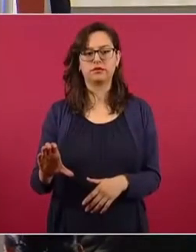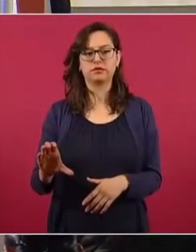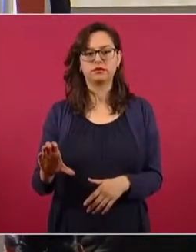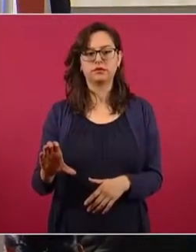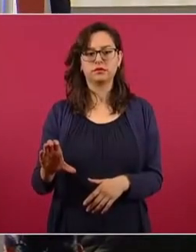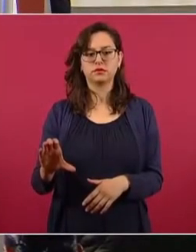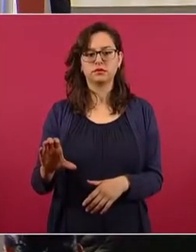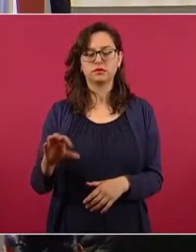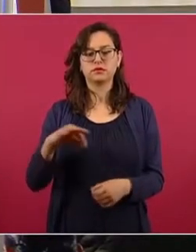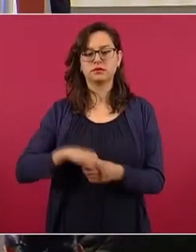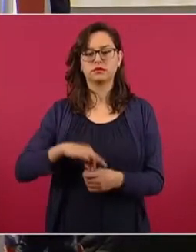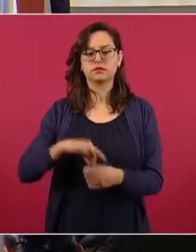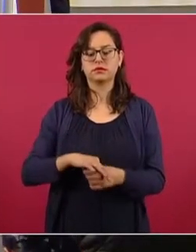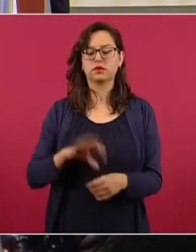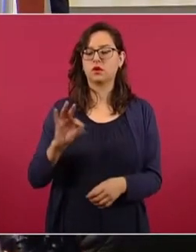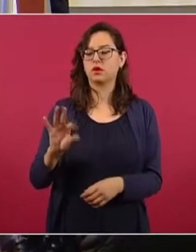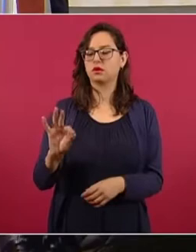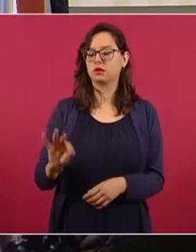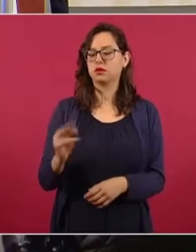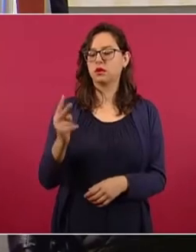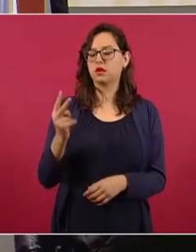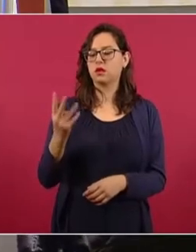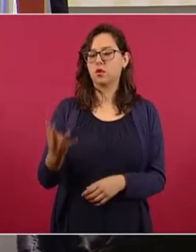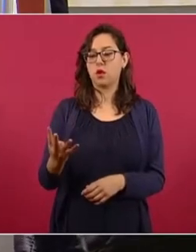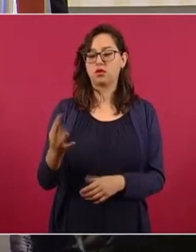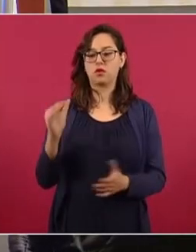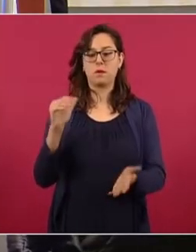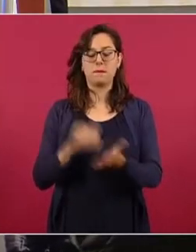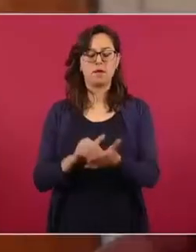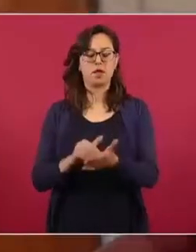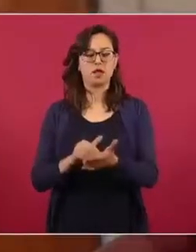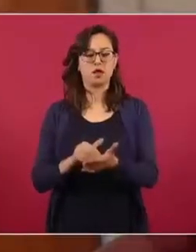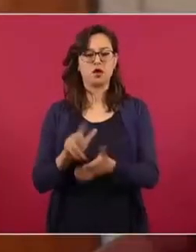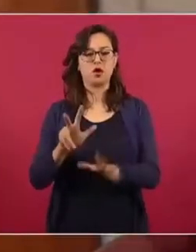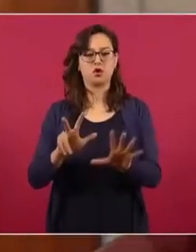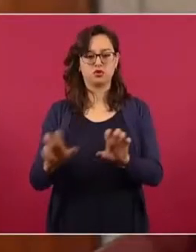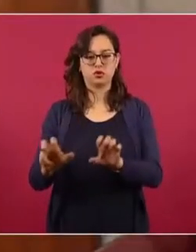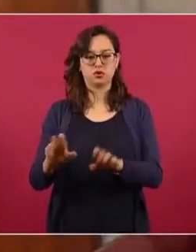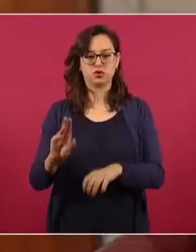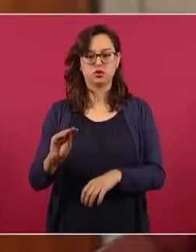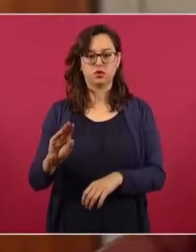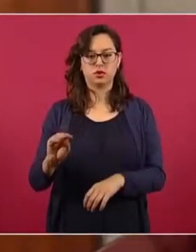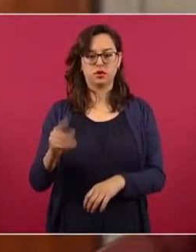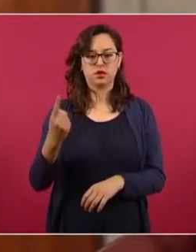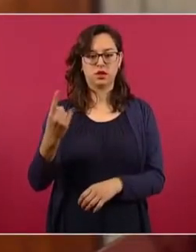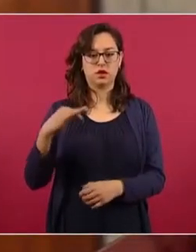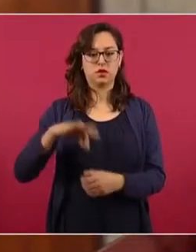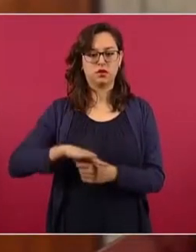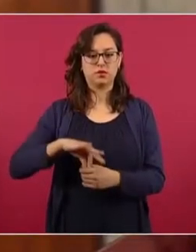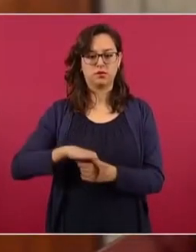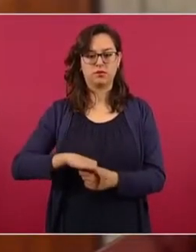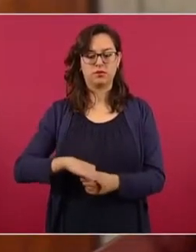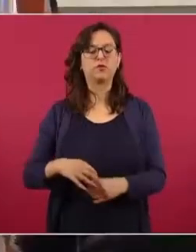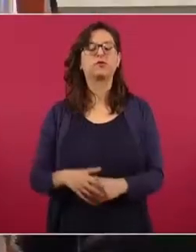44 mil 891, 82